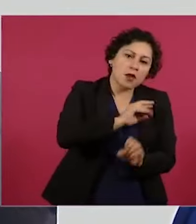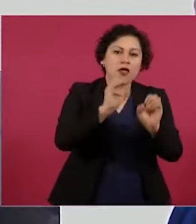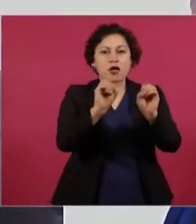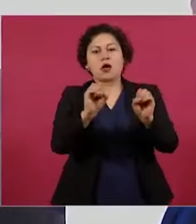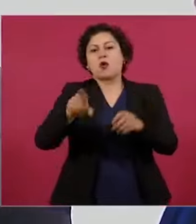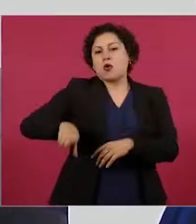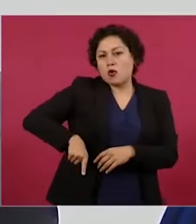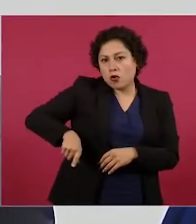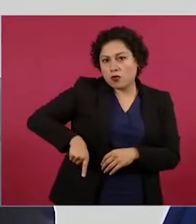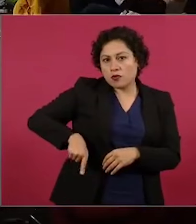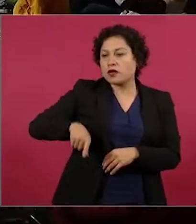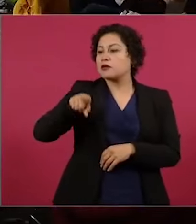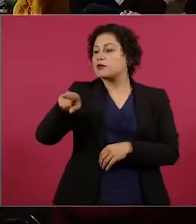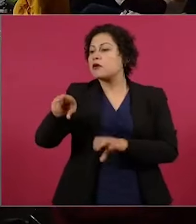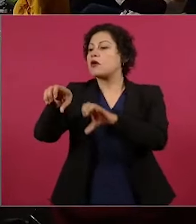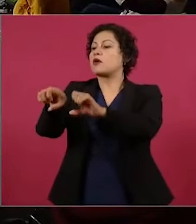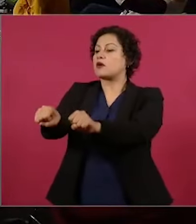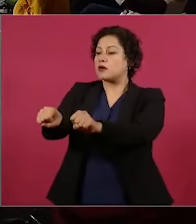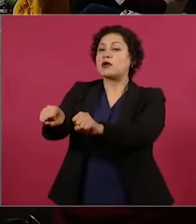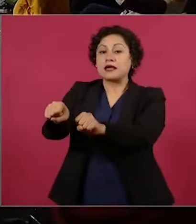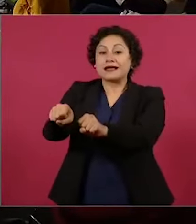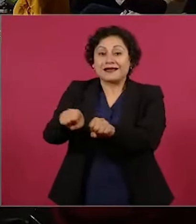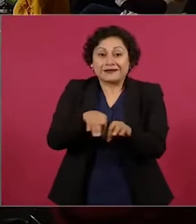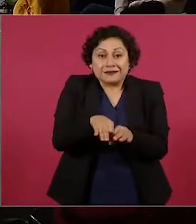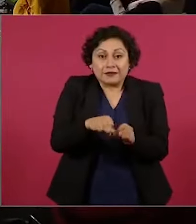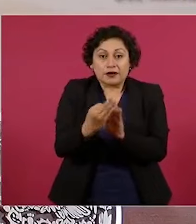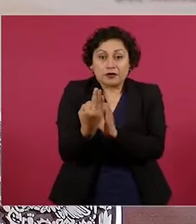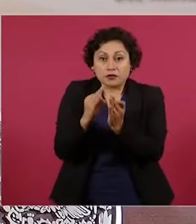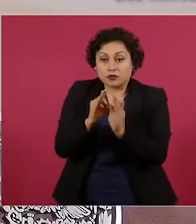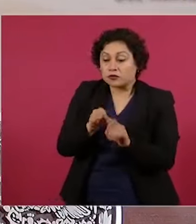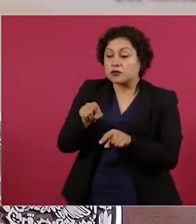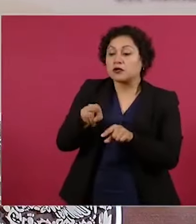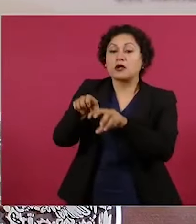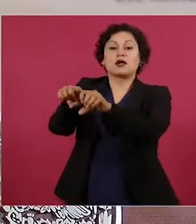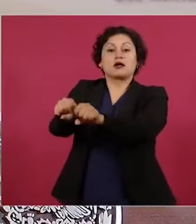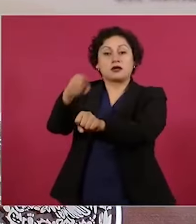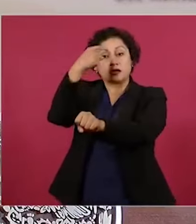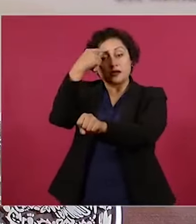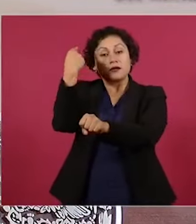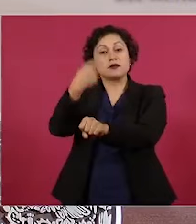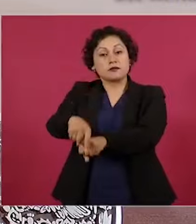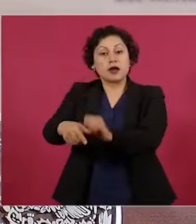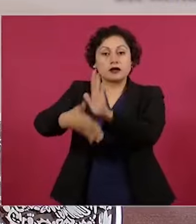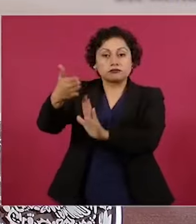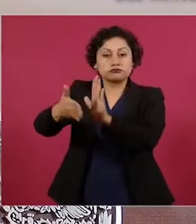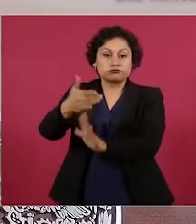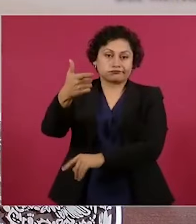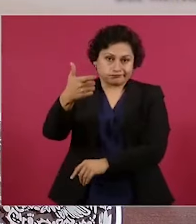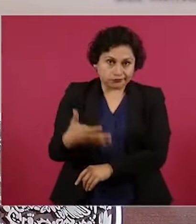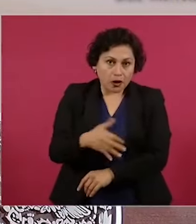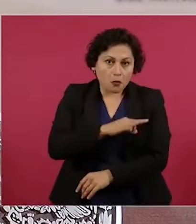llegar de suelo disponible en las mejores ubicaciones con equipamientos para hacer estas viviendas a bajo costo